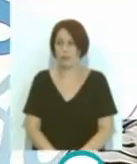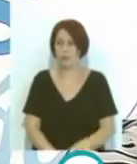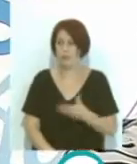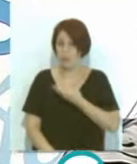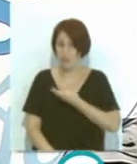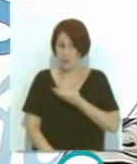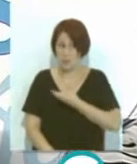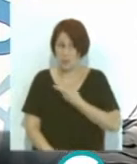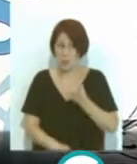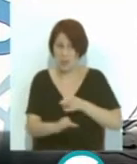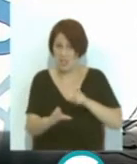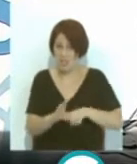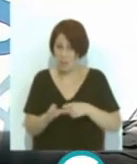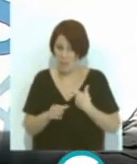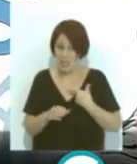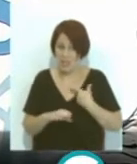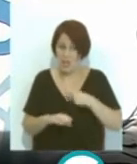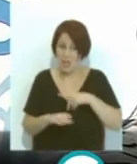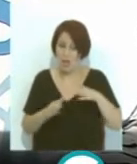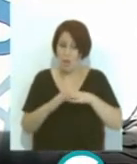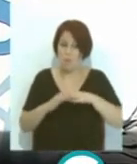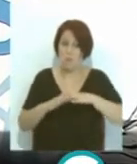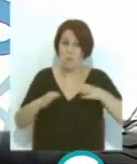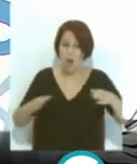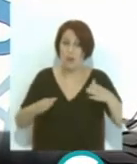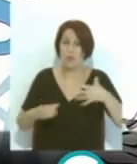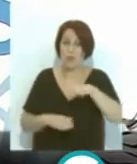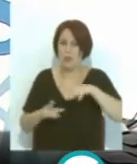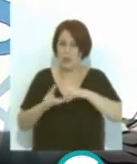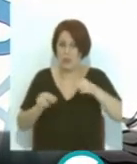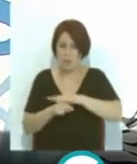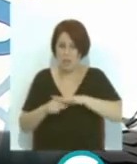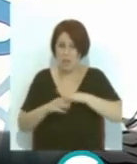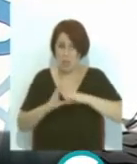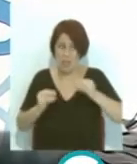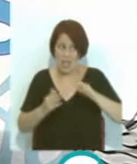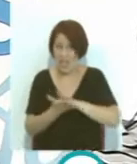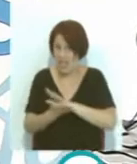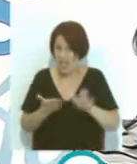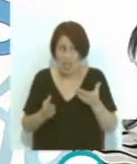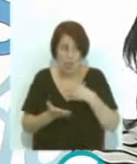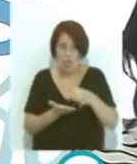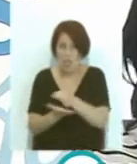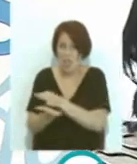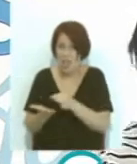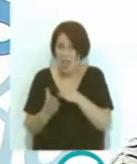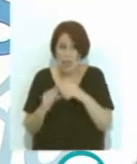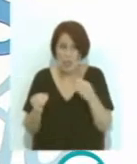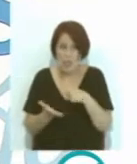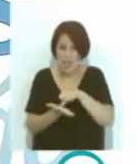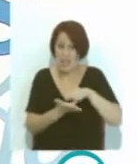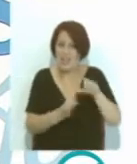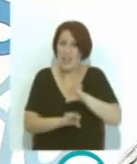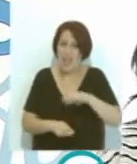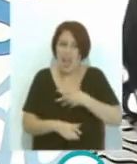Ningún ayuntamiento participa en la ampliación y la modernización de los bancos universitarios en ninguna provincia de Andalucía, en ninguna ciudad de Andalucía. ¿Por qué Cádiz si